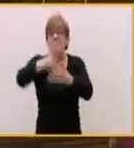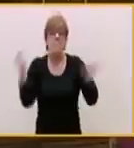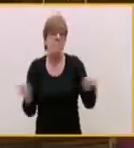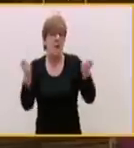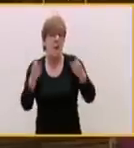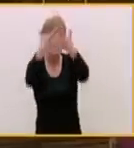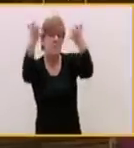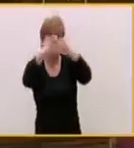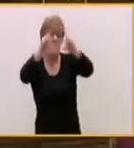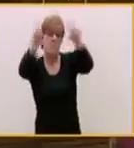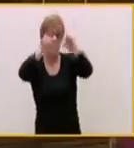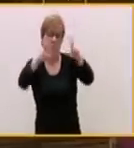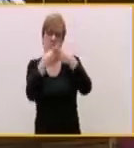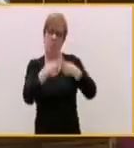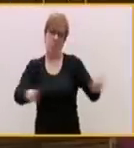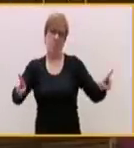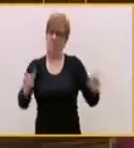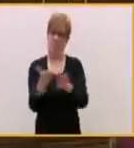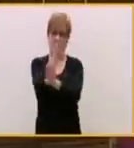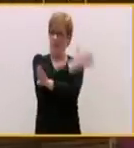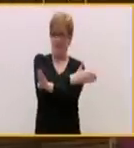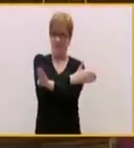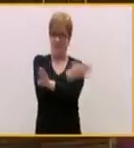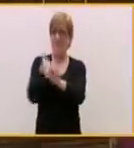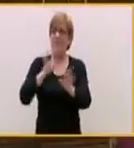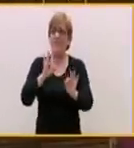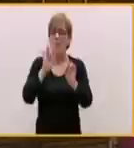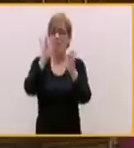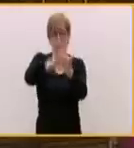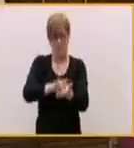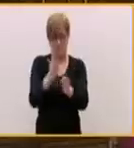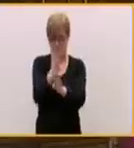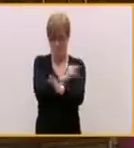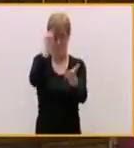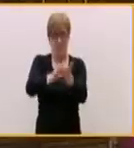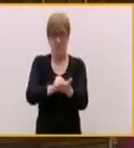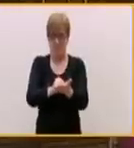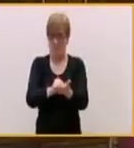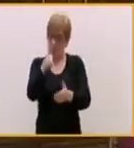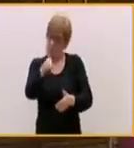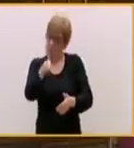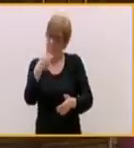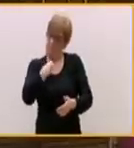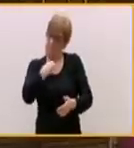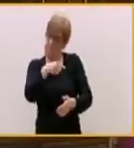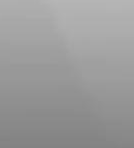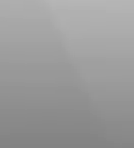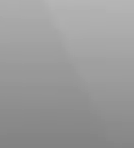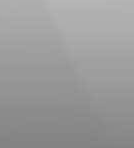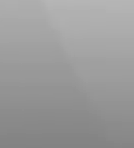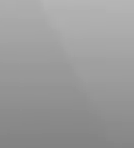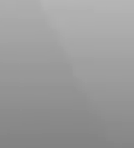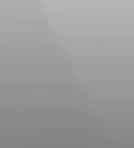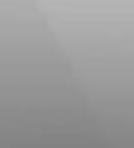ya son muy diferentes de los que existían inmediatamente de que ustedes dejaran el Gobierno de España.